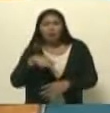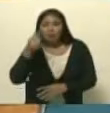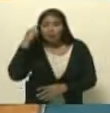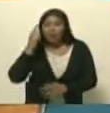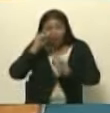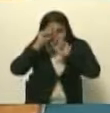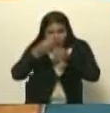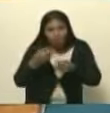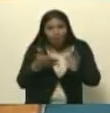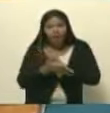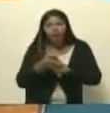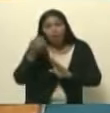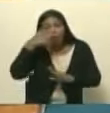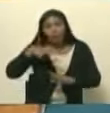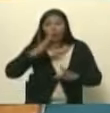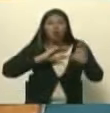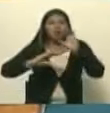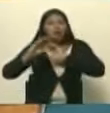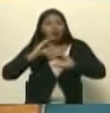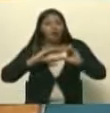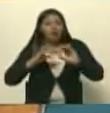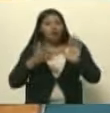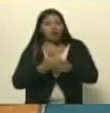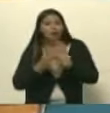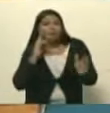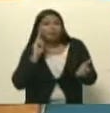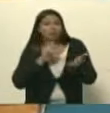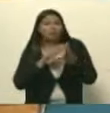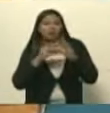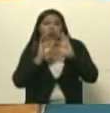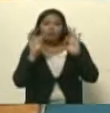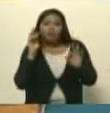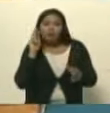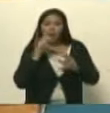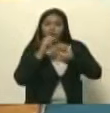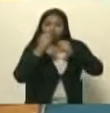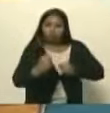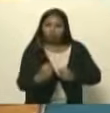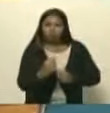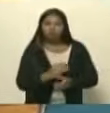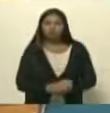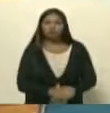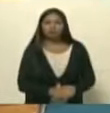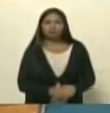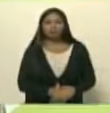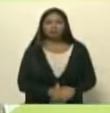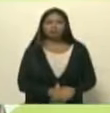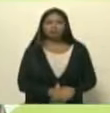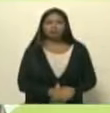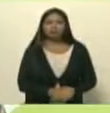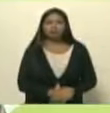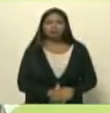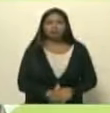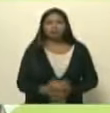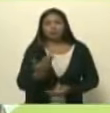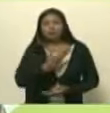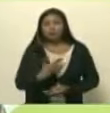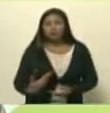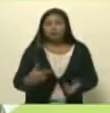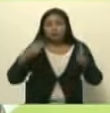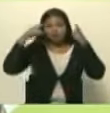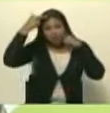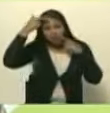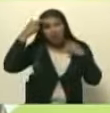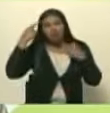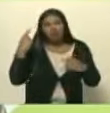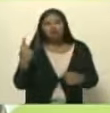conmemoramos es un pueblo comunicador que participó de manera protagónica el presidente Chávez era no